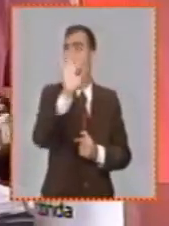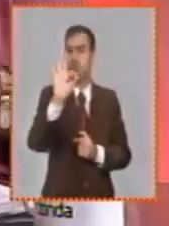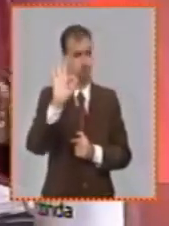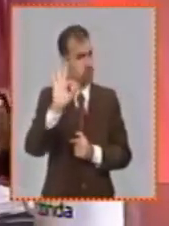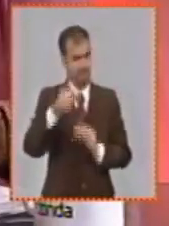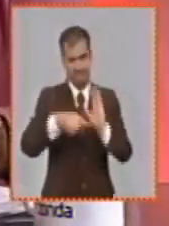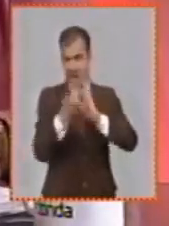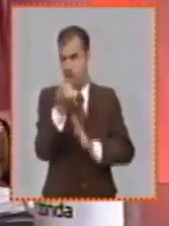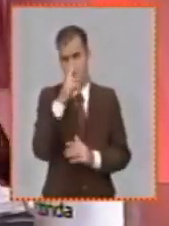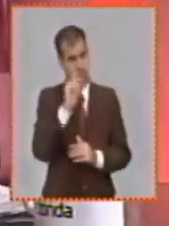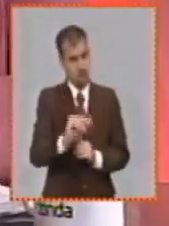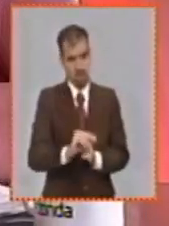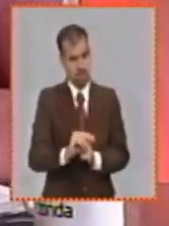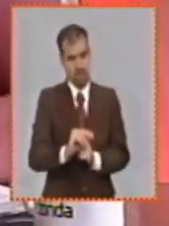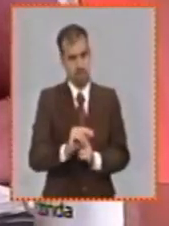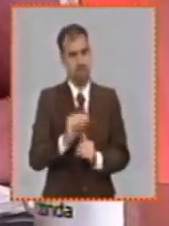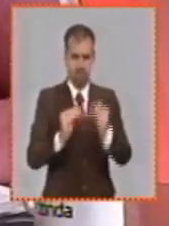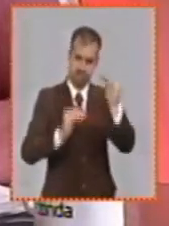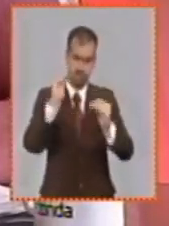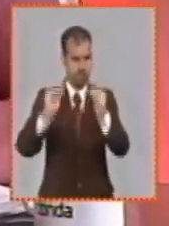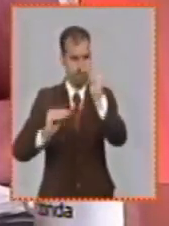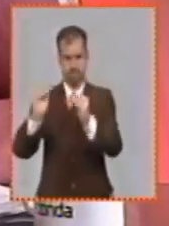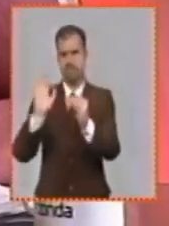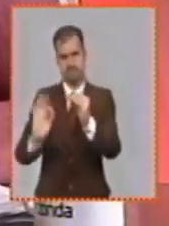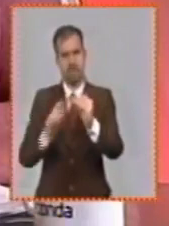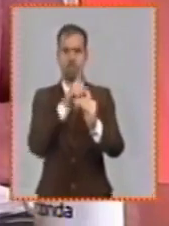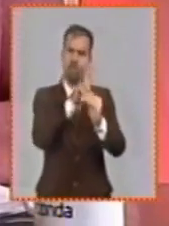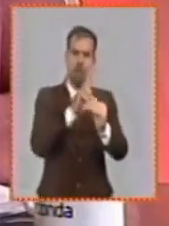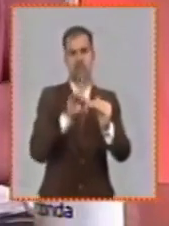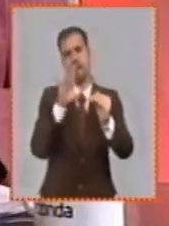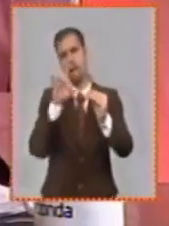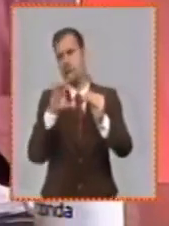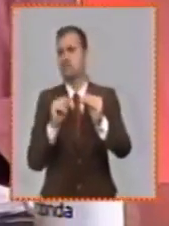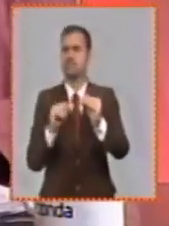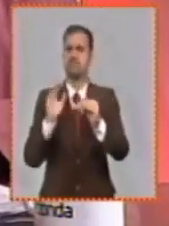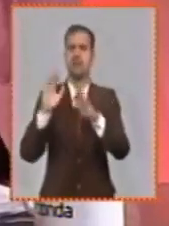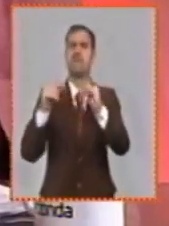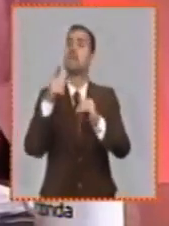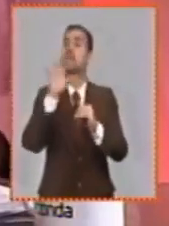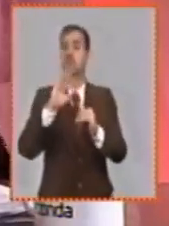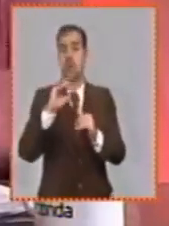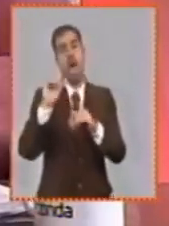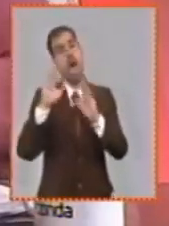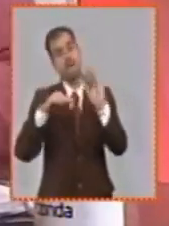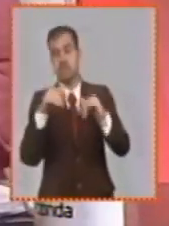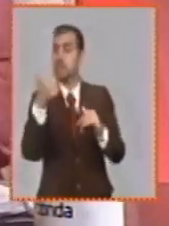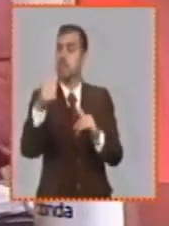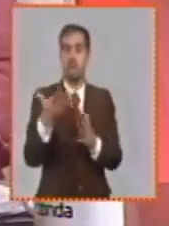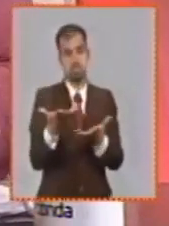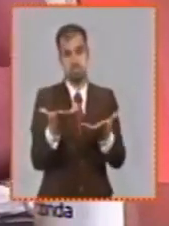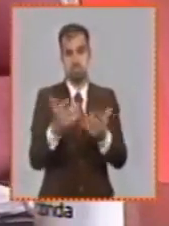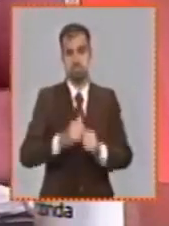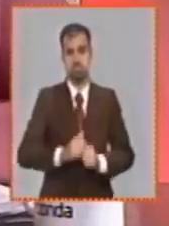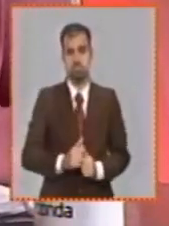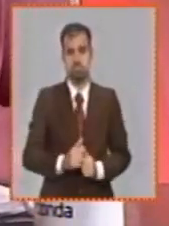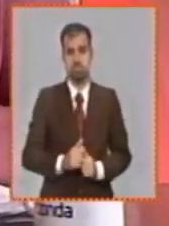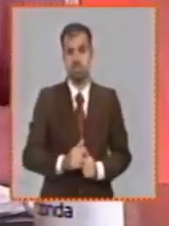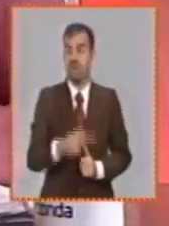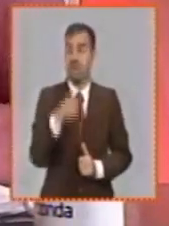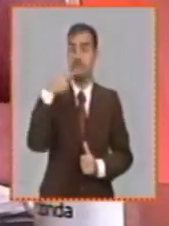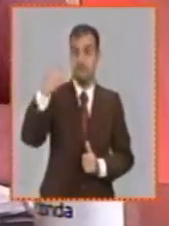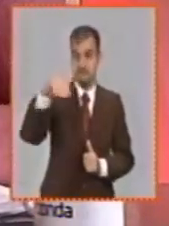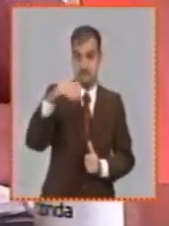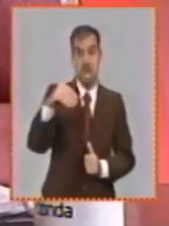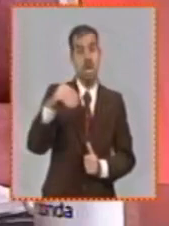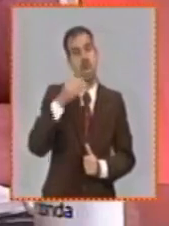aquellos centros donde se prevé la entrega de merienda y el almuerzo según el turno puede cubrirse